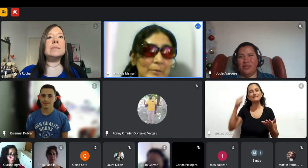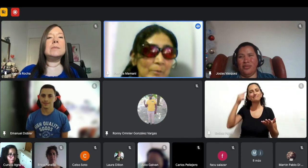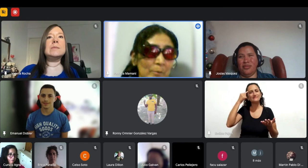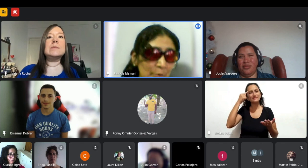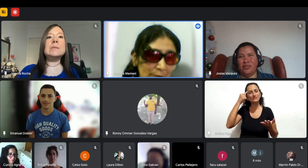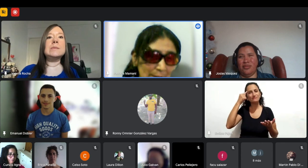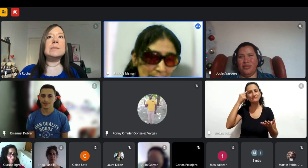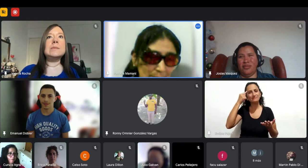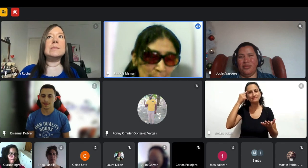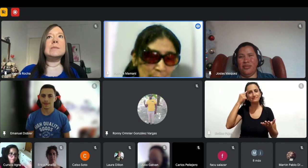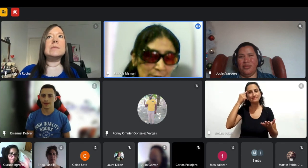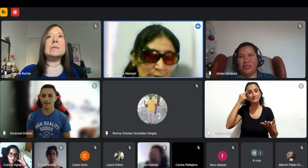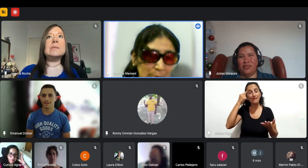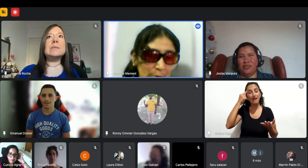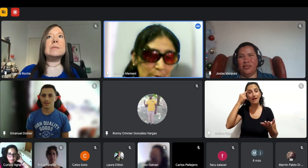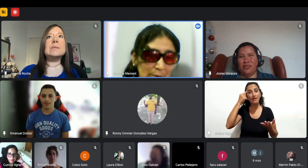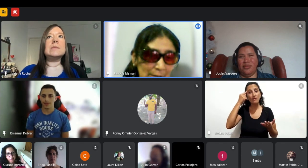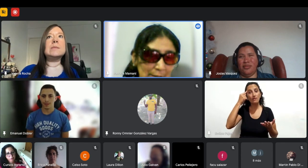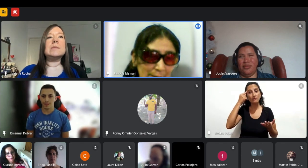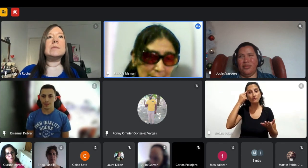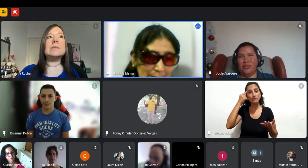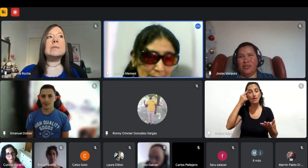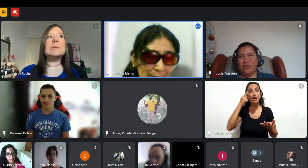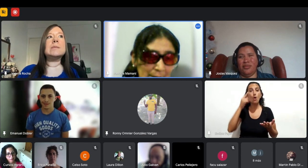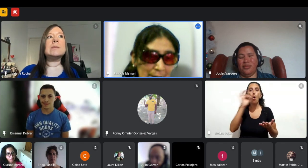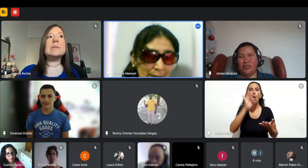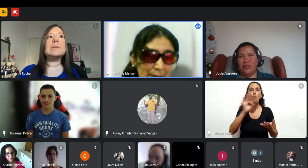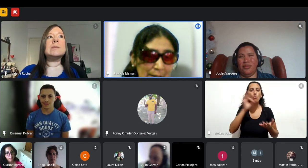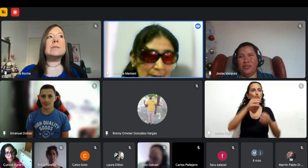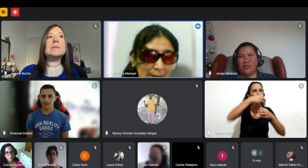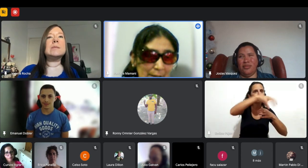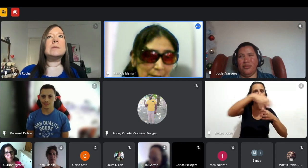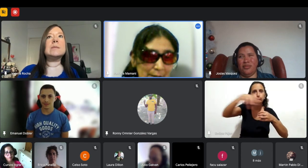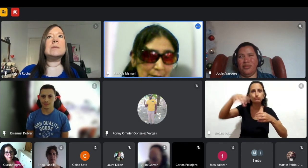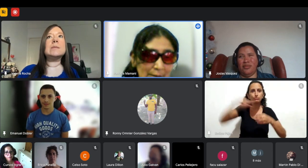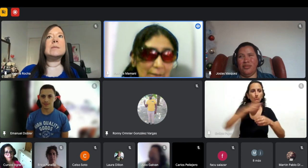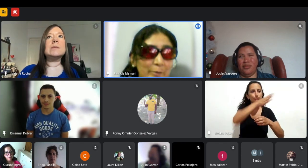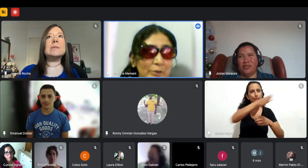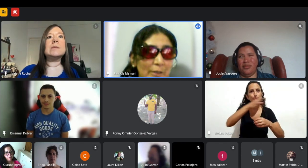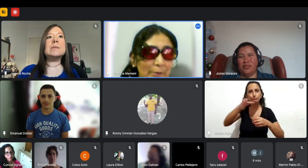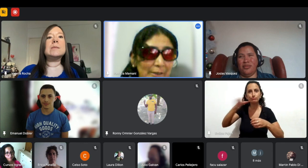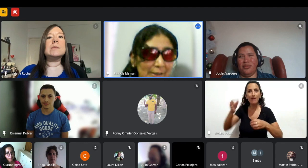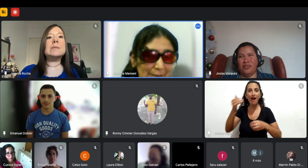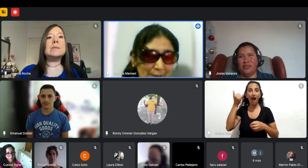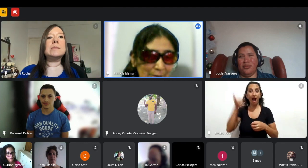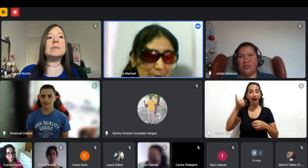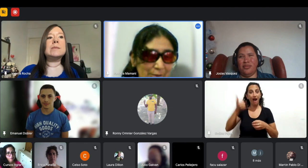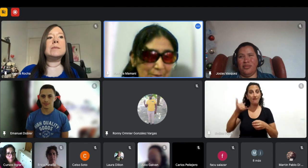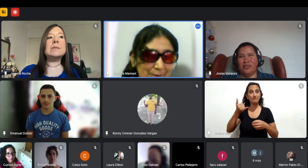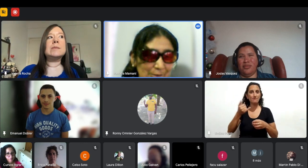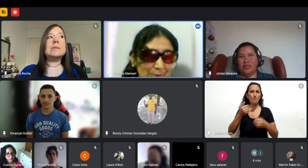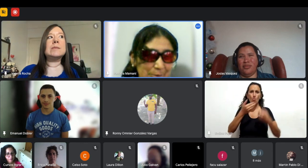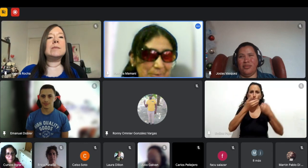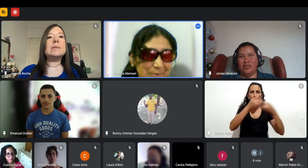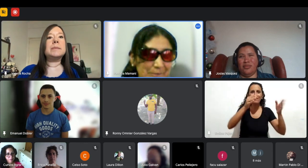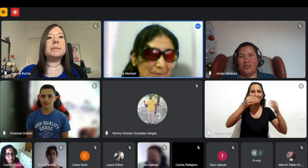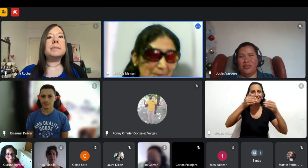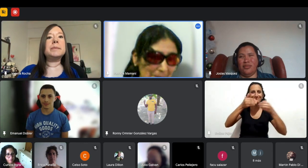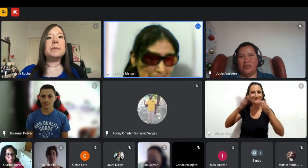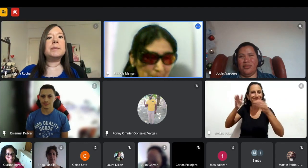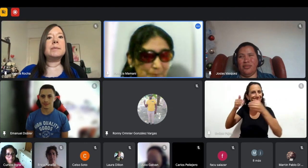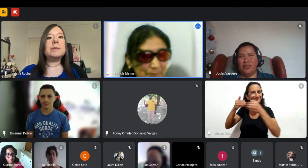muchas muchas muchas oportunidades que te abre muchas puertas eso es lo que es eso